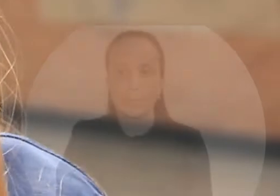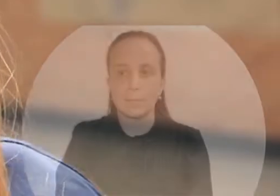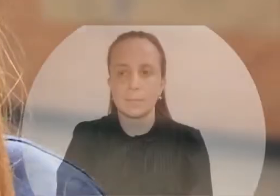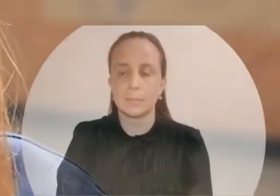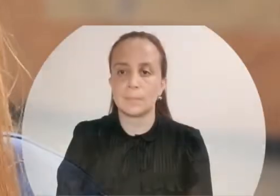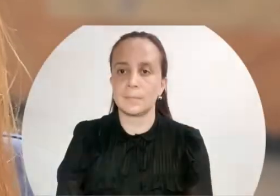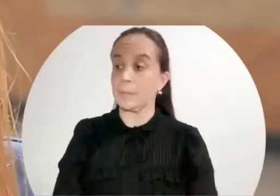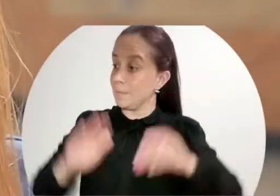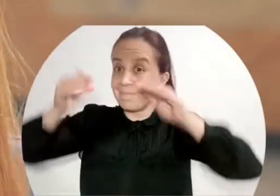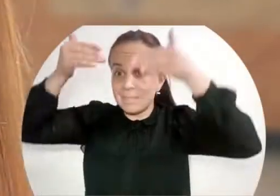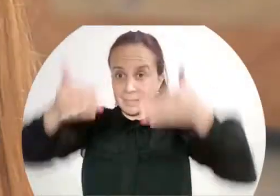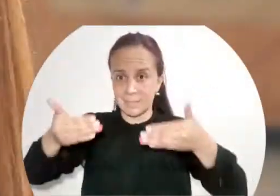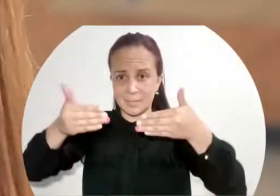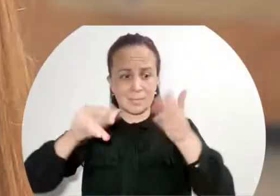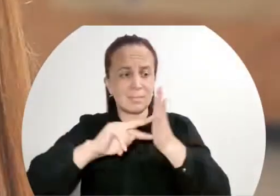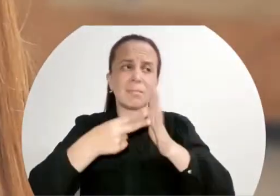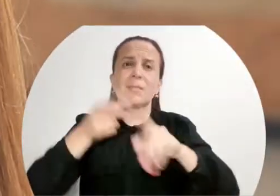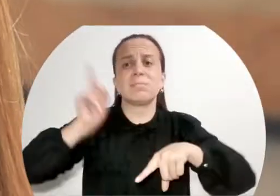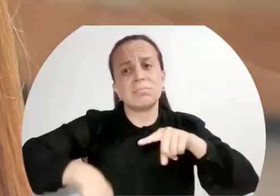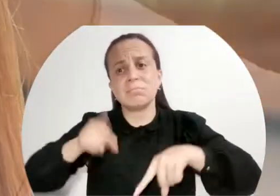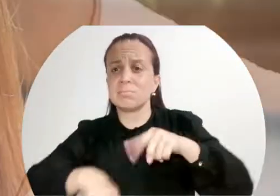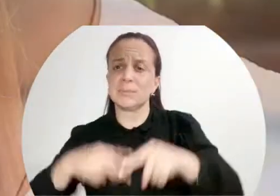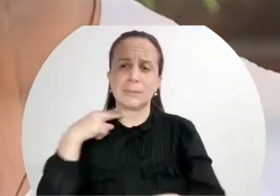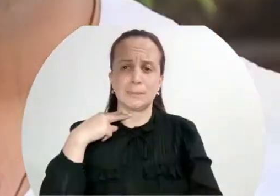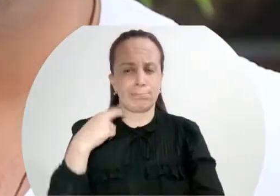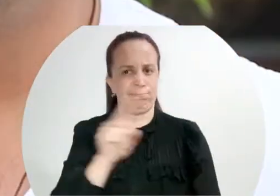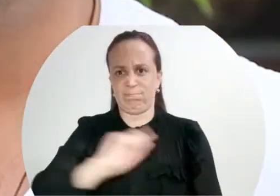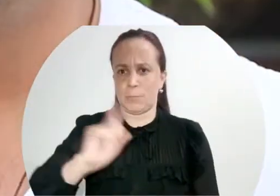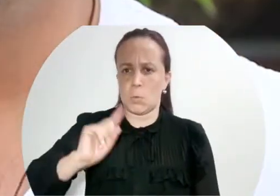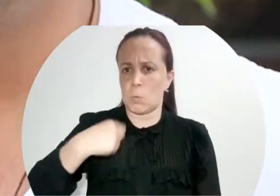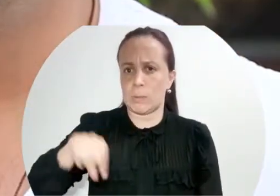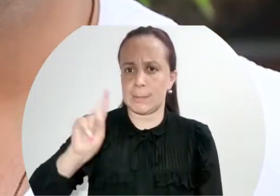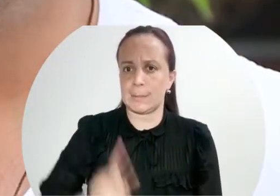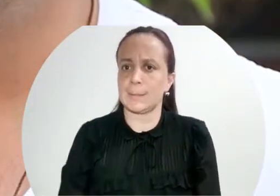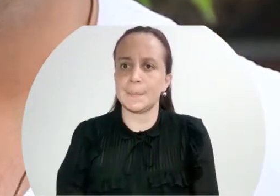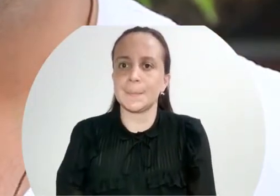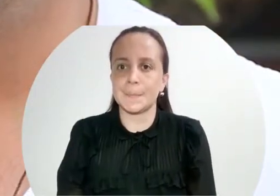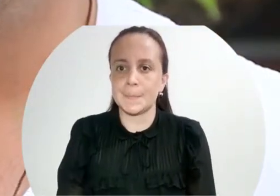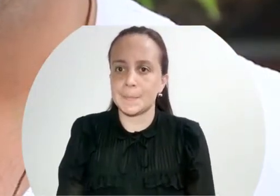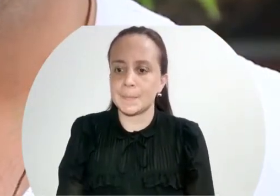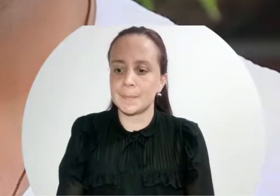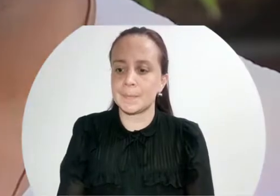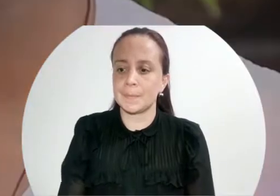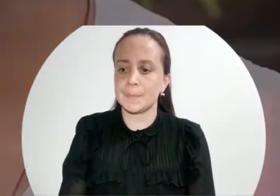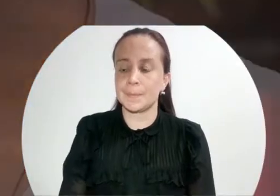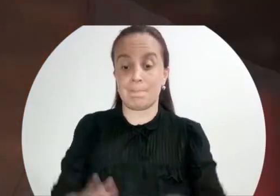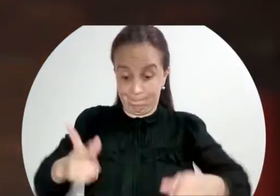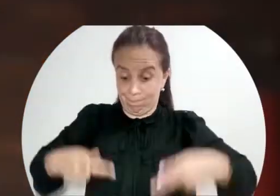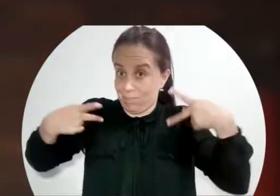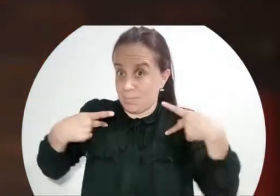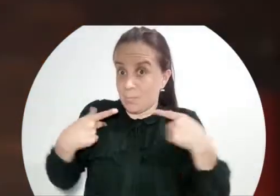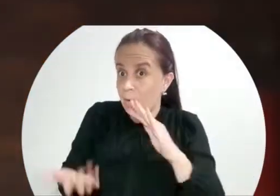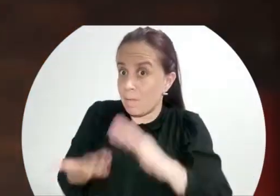La discapacidad no es sinónimo de limitación. La vida no es fácil para nadie.